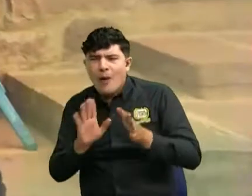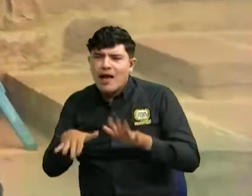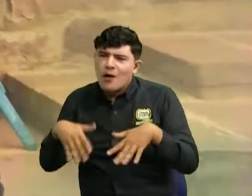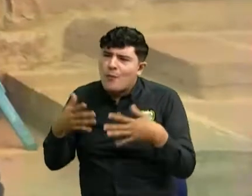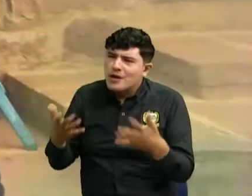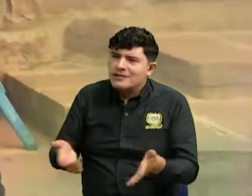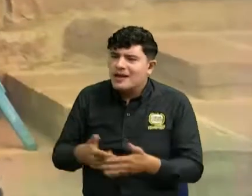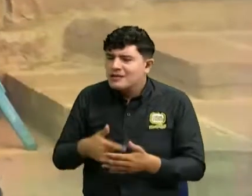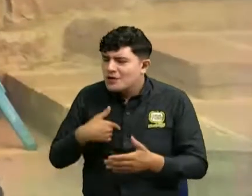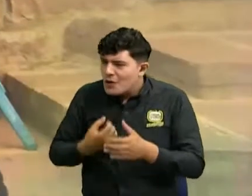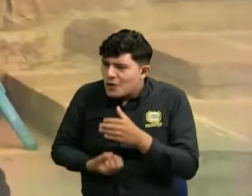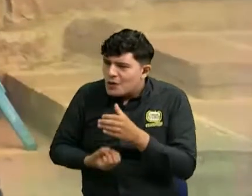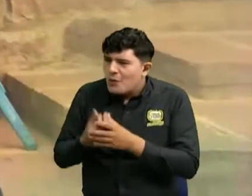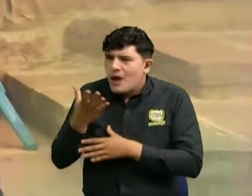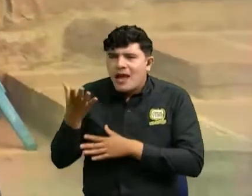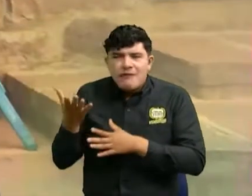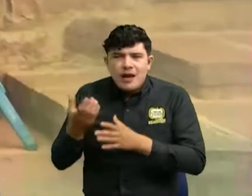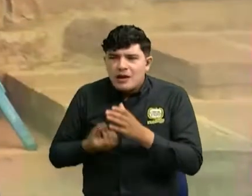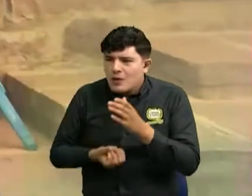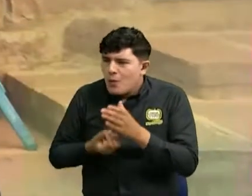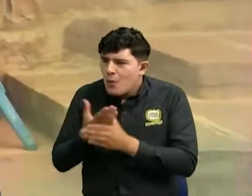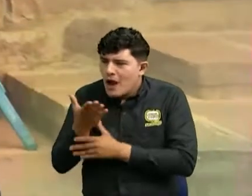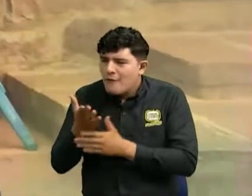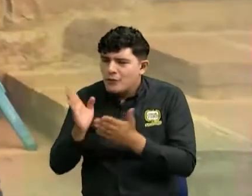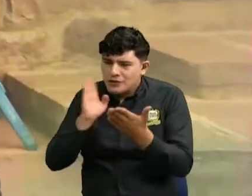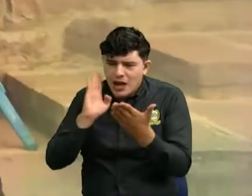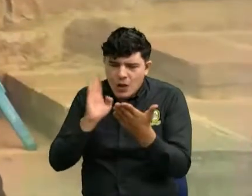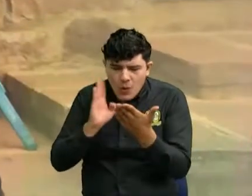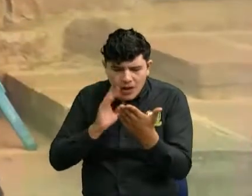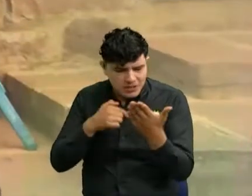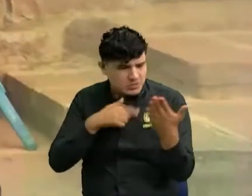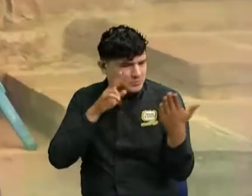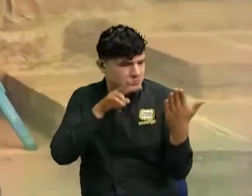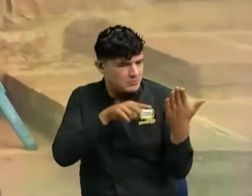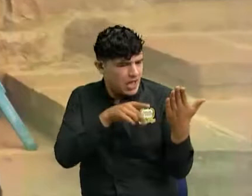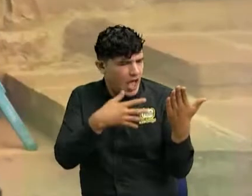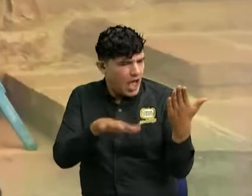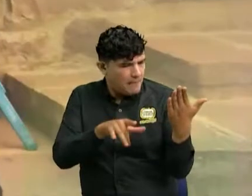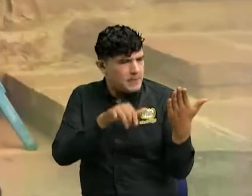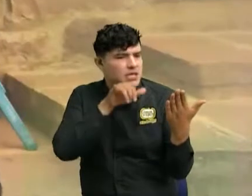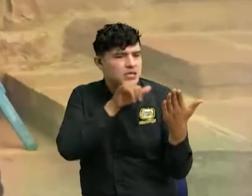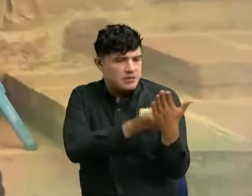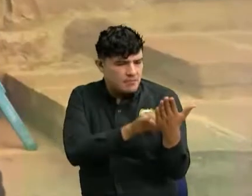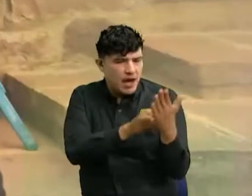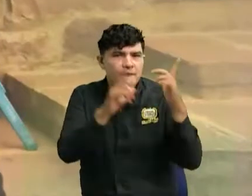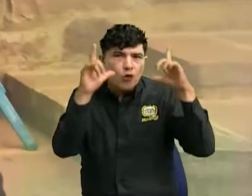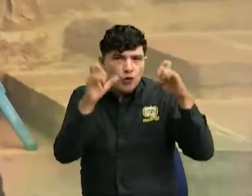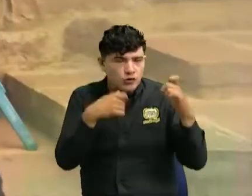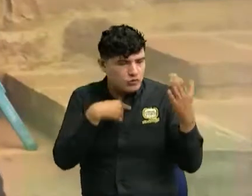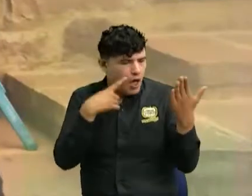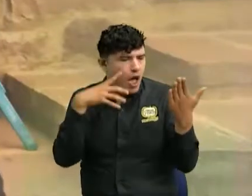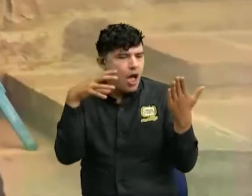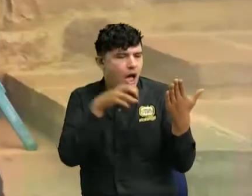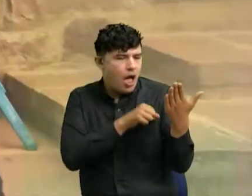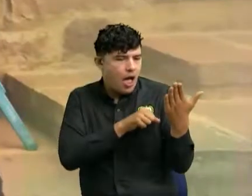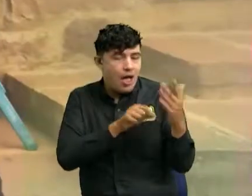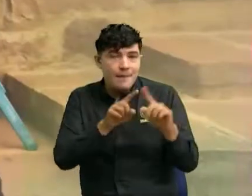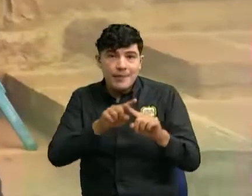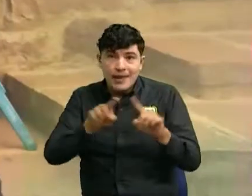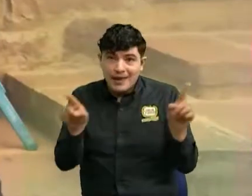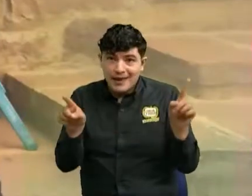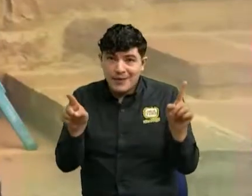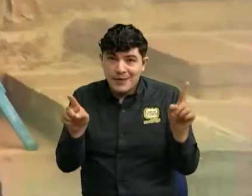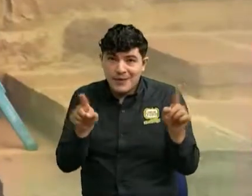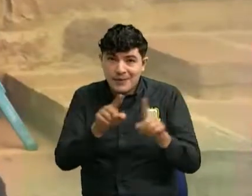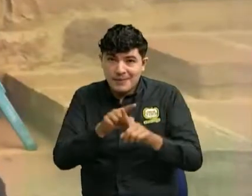actualizando mis contactos. Uno ve y pues ve que tienen la misma foto, pero obviamente no le aparecen